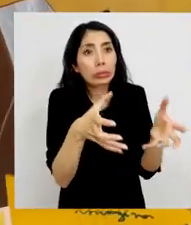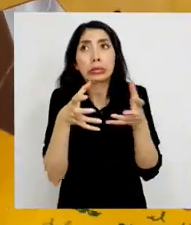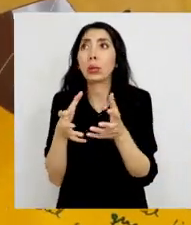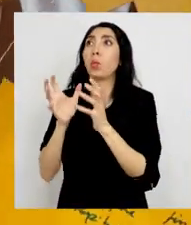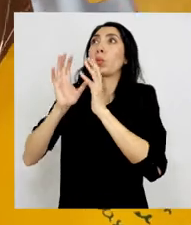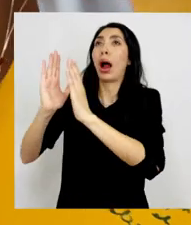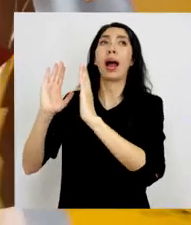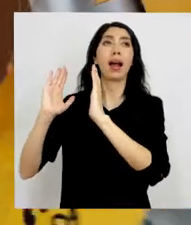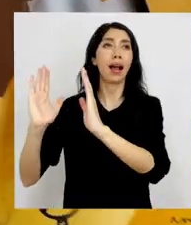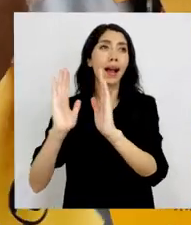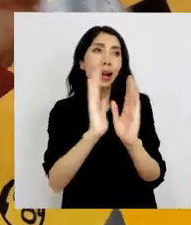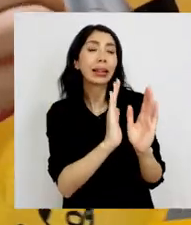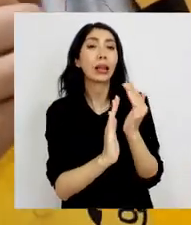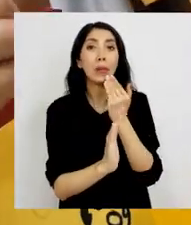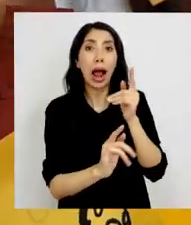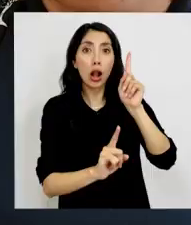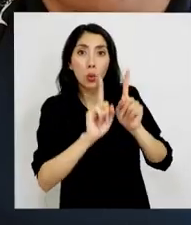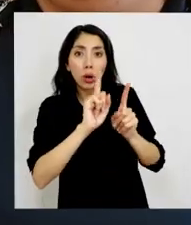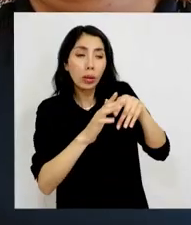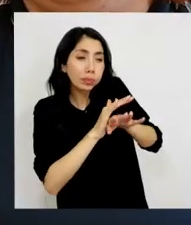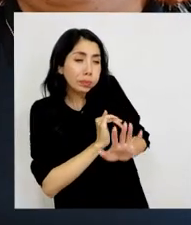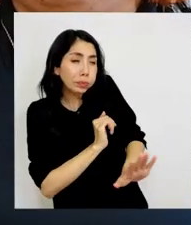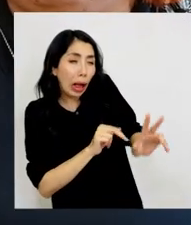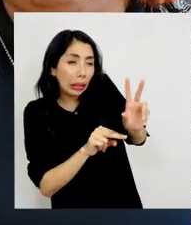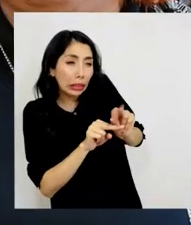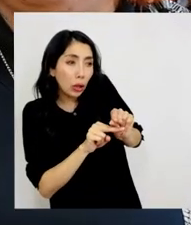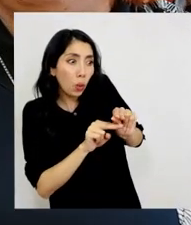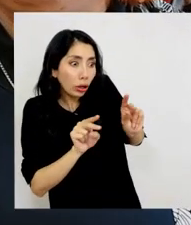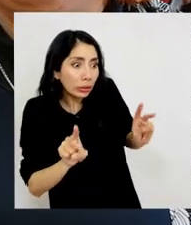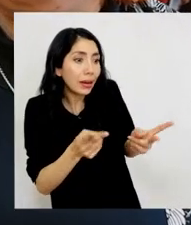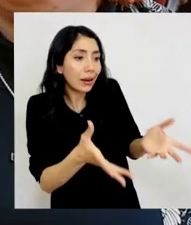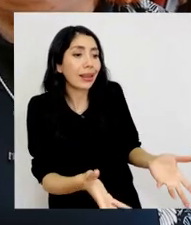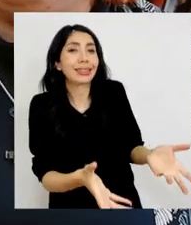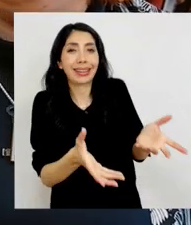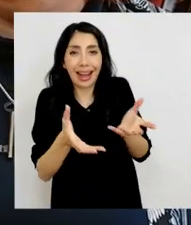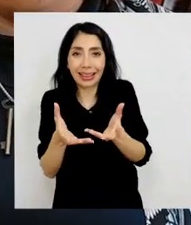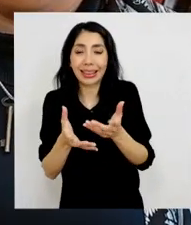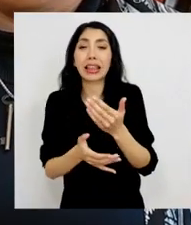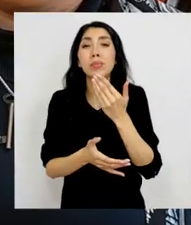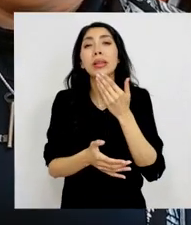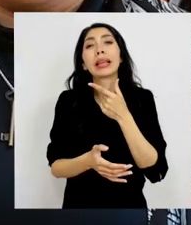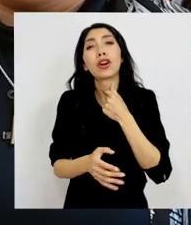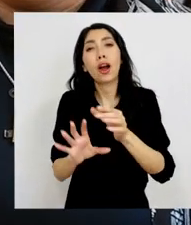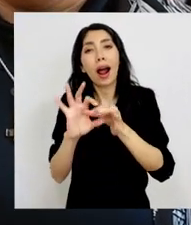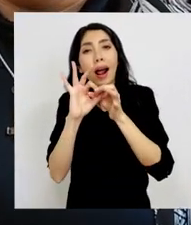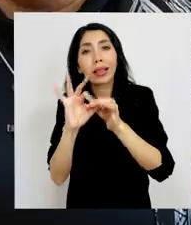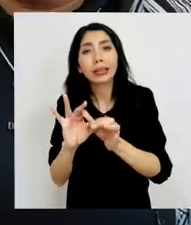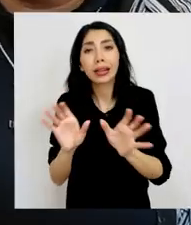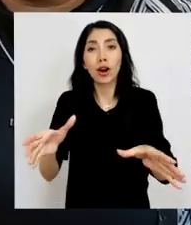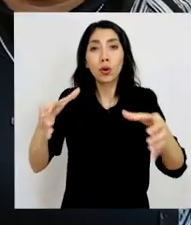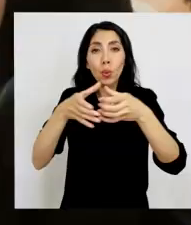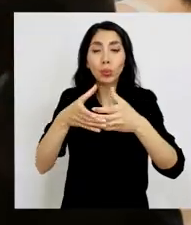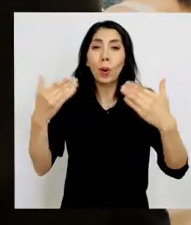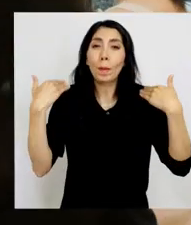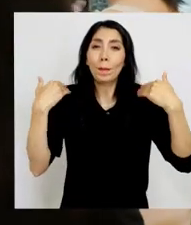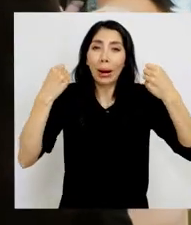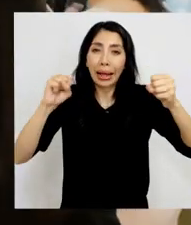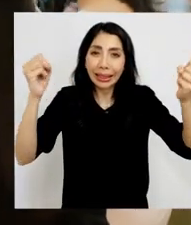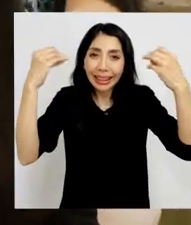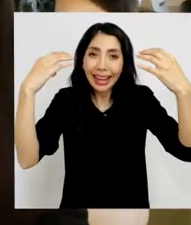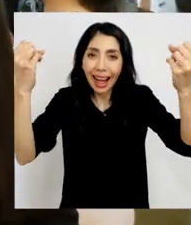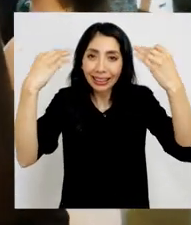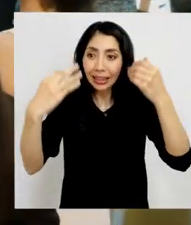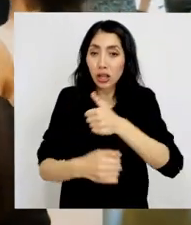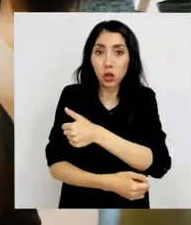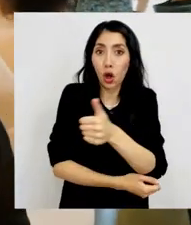el rescate de algunas colecciones. También quiero agradecer al equipo de practicantes que han pasado, que hemos sido